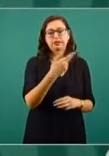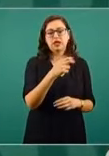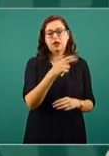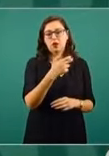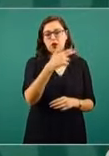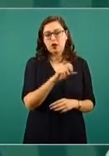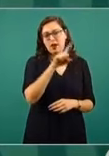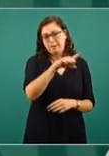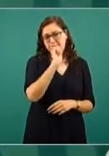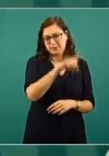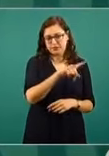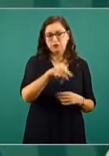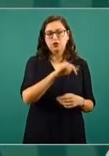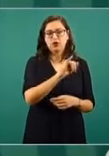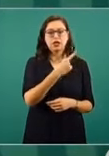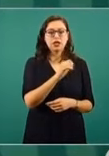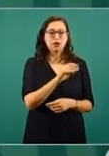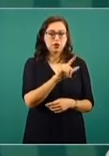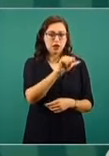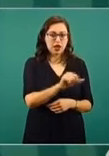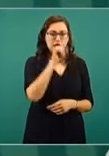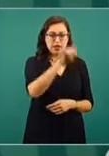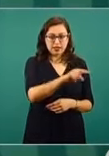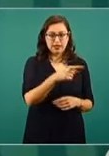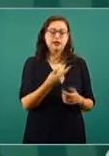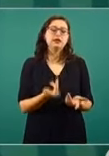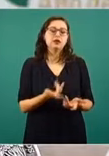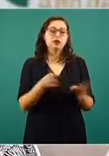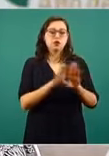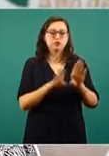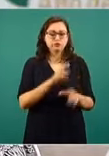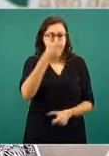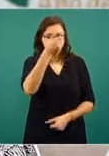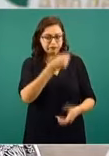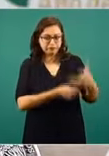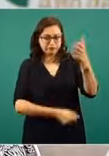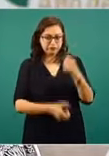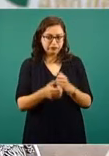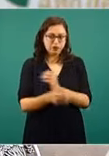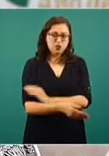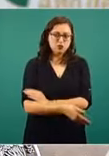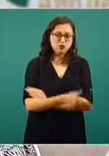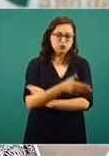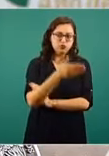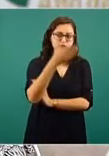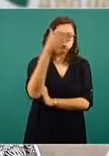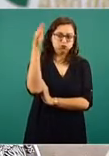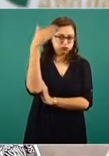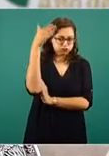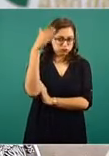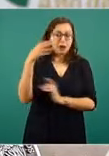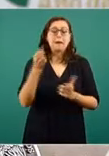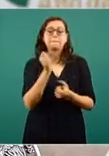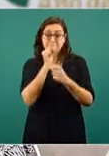Ahí se va a desarrollar el izamiento de la bandera monumental. También se tomará